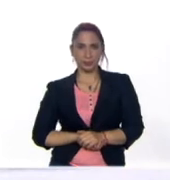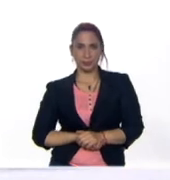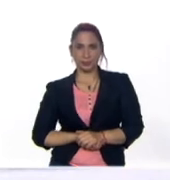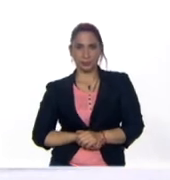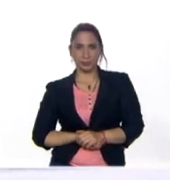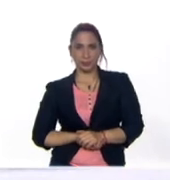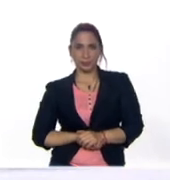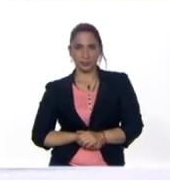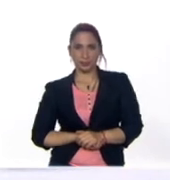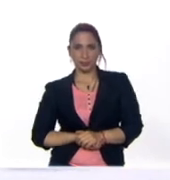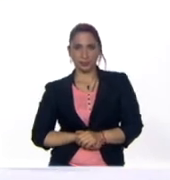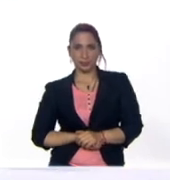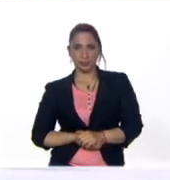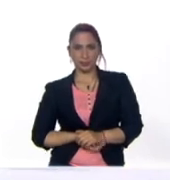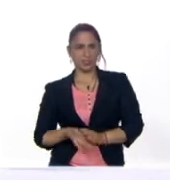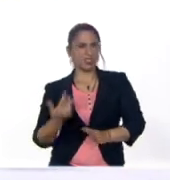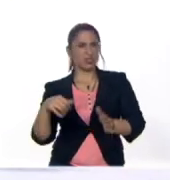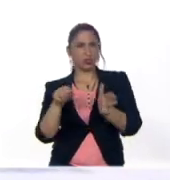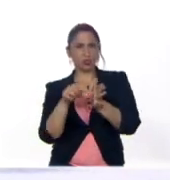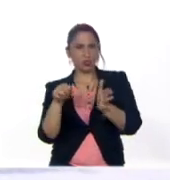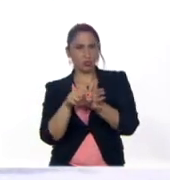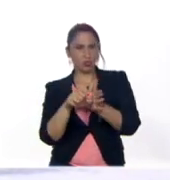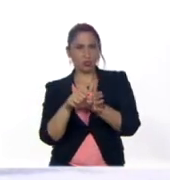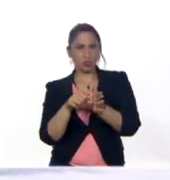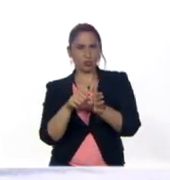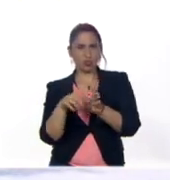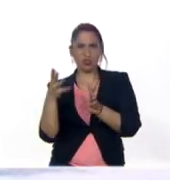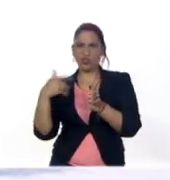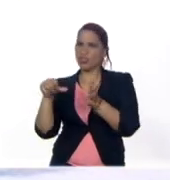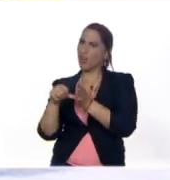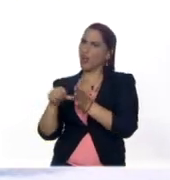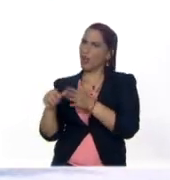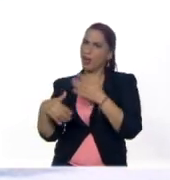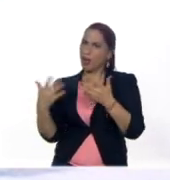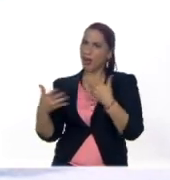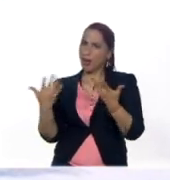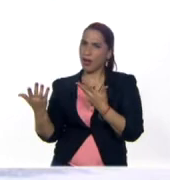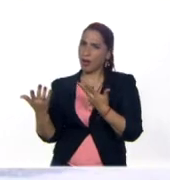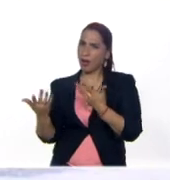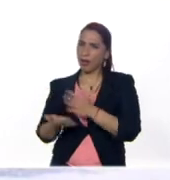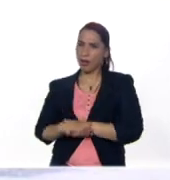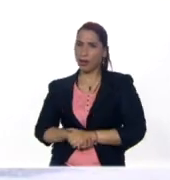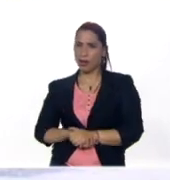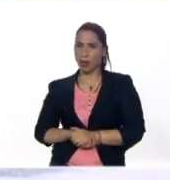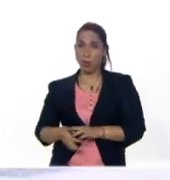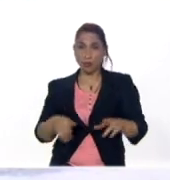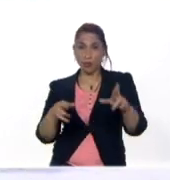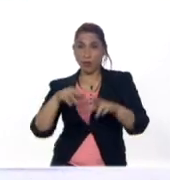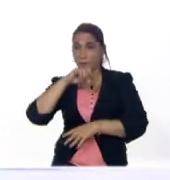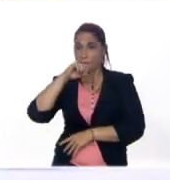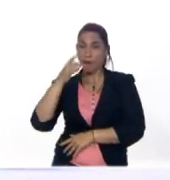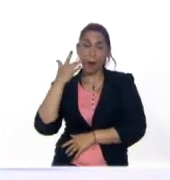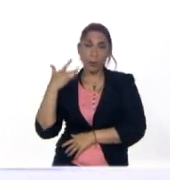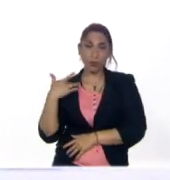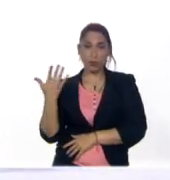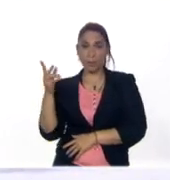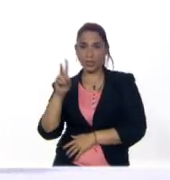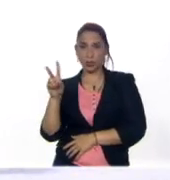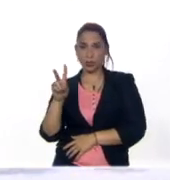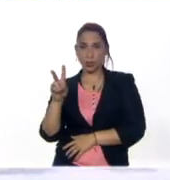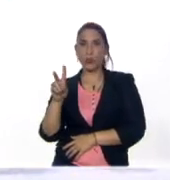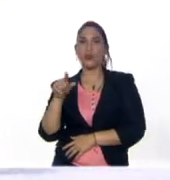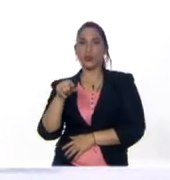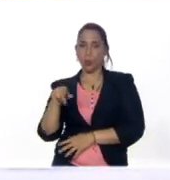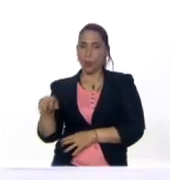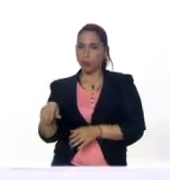cuarta pregunta ¿dónde? ¿dónde? ¿dónde? ¿dónde? ¿dónde? ¿dónde? un río muy famoso de Venezuela a orillas del